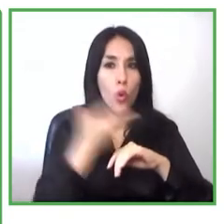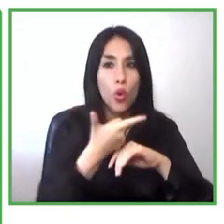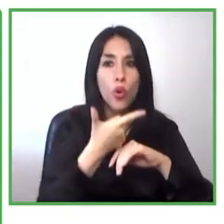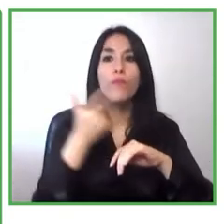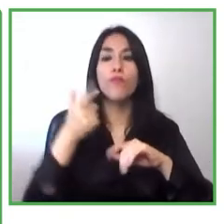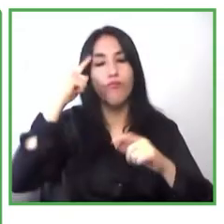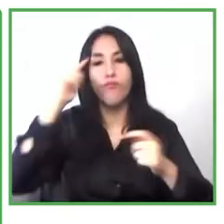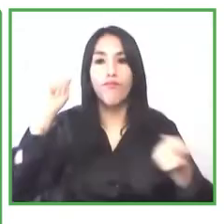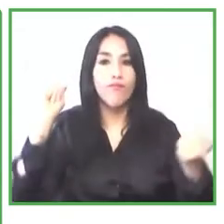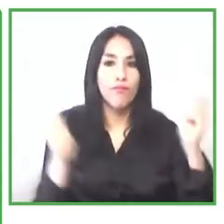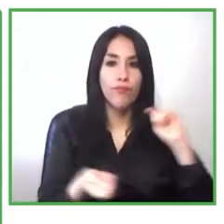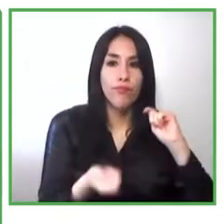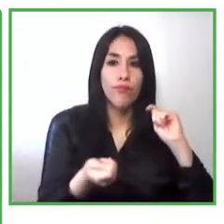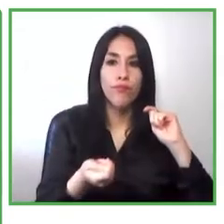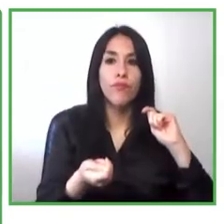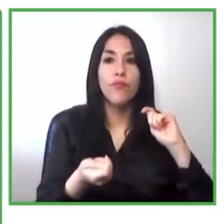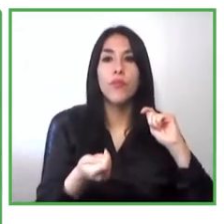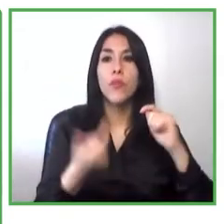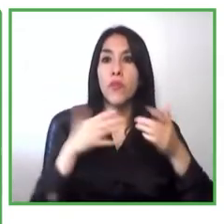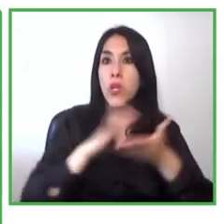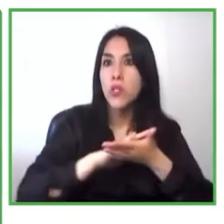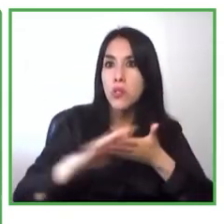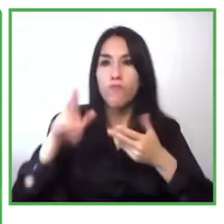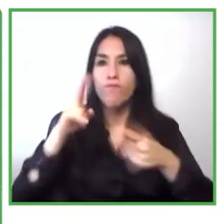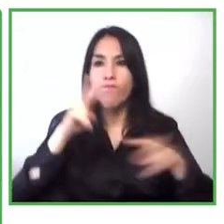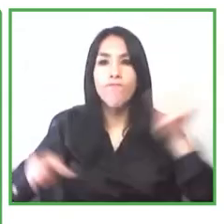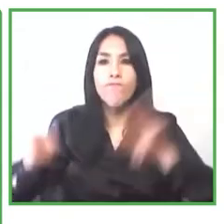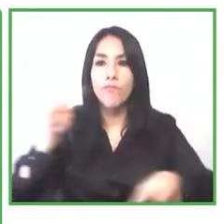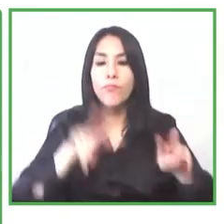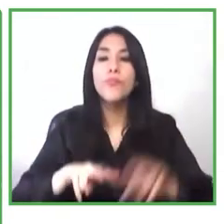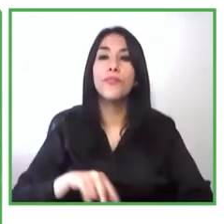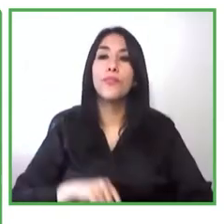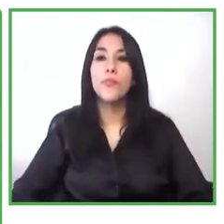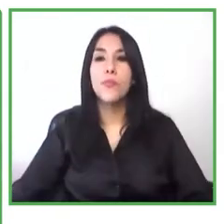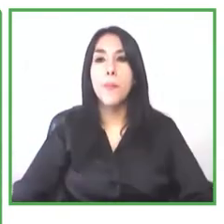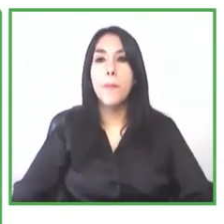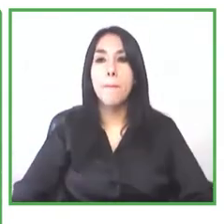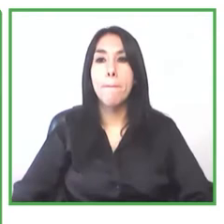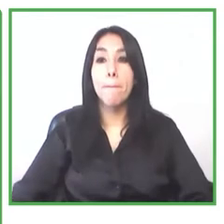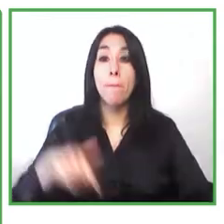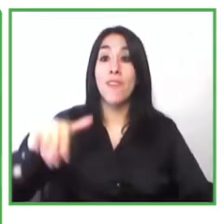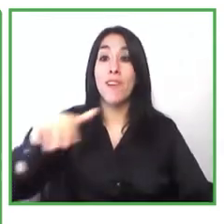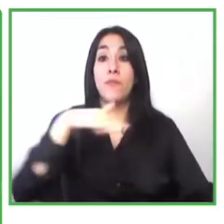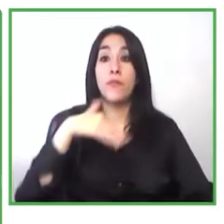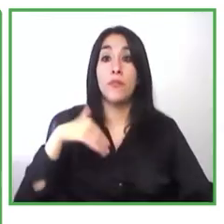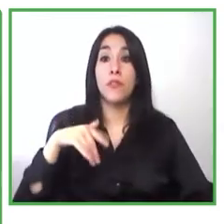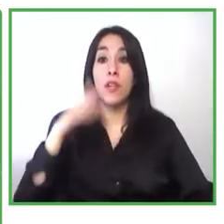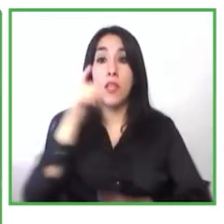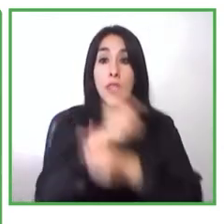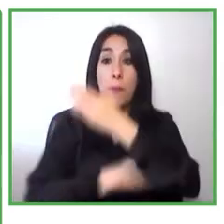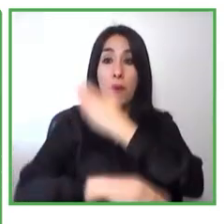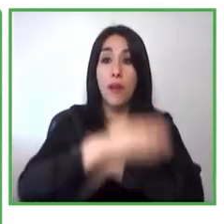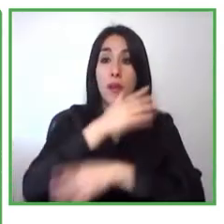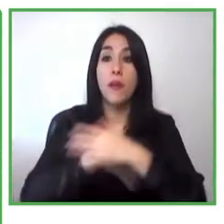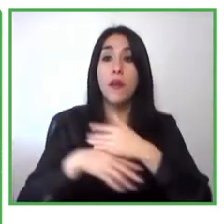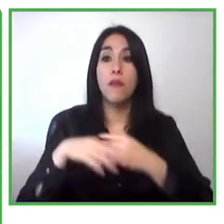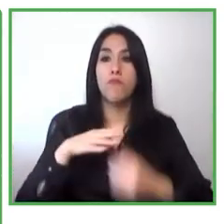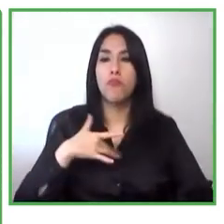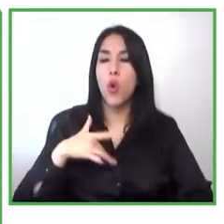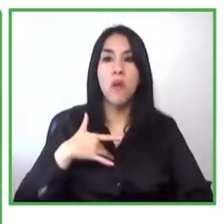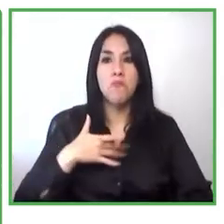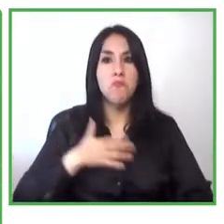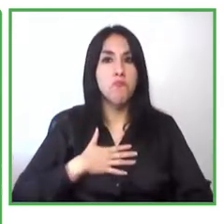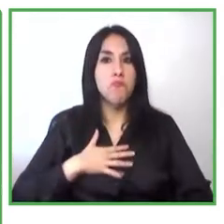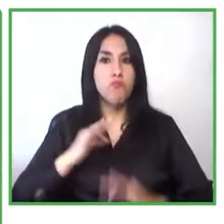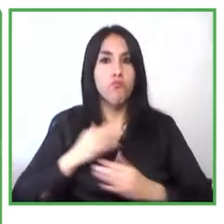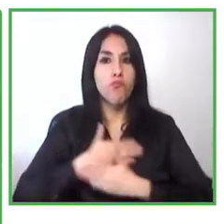alrededor de las personas con discapacidad y todo el potencial que tiene. Entonces, pues para mí es muy grato como persona y como fundación poder